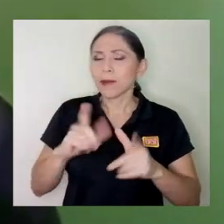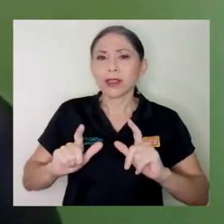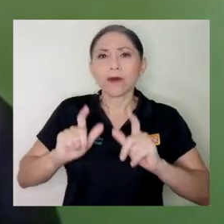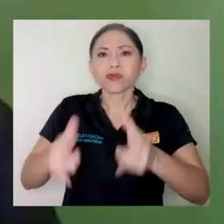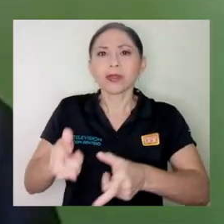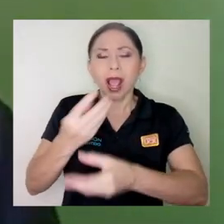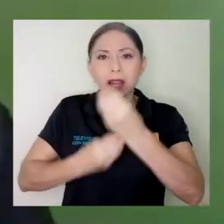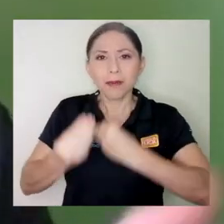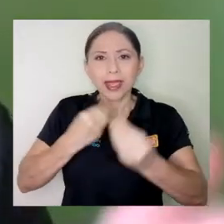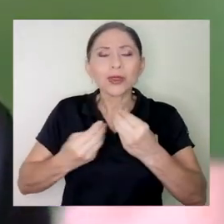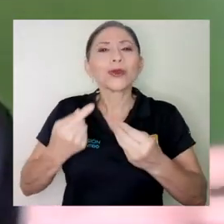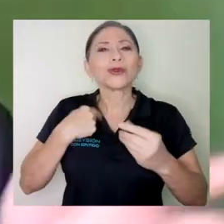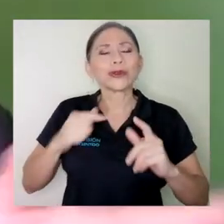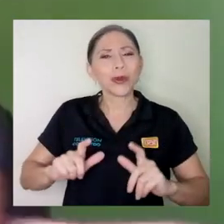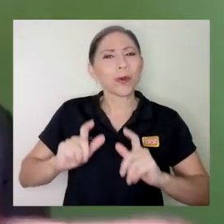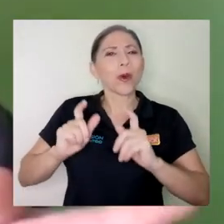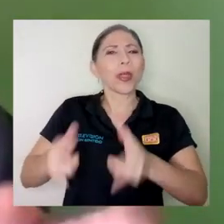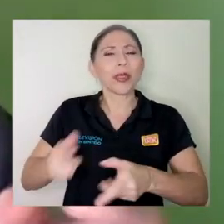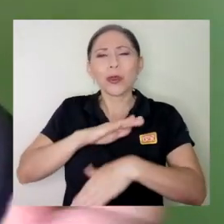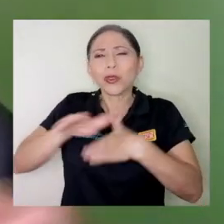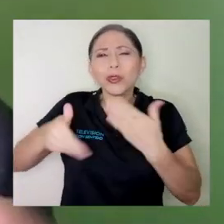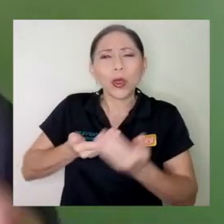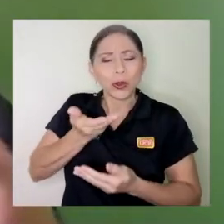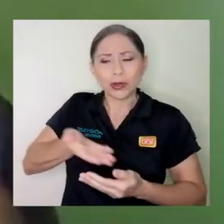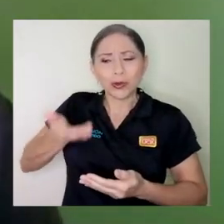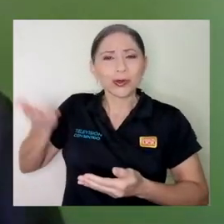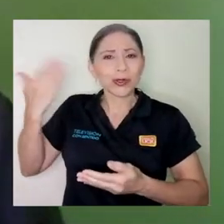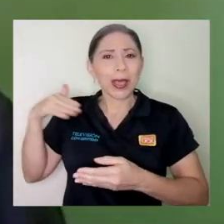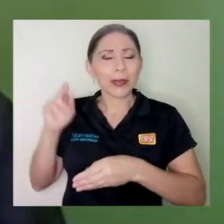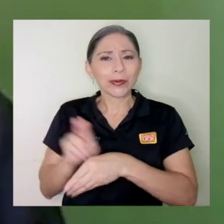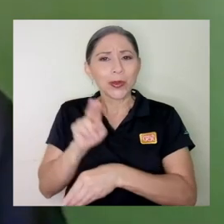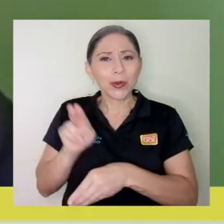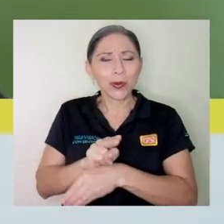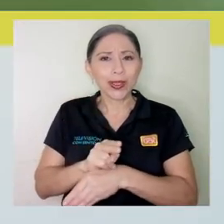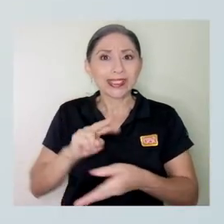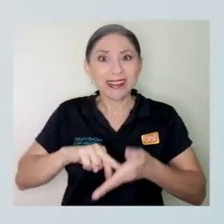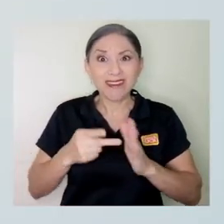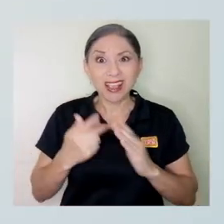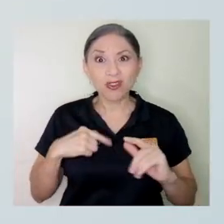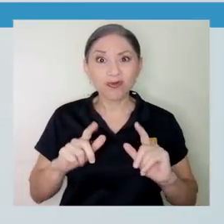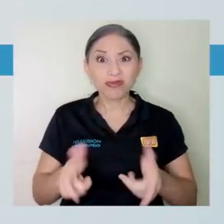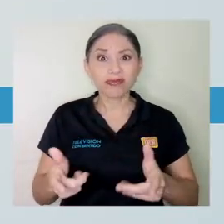todos esos recursos que se utilizaron, estoy echando a la basura.